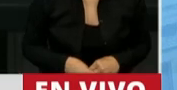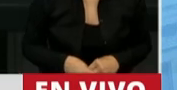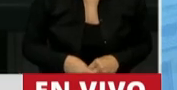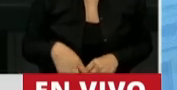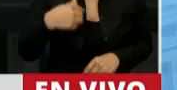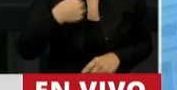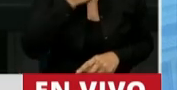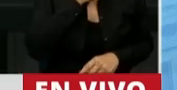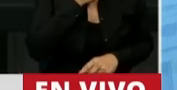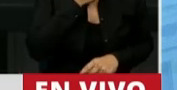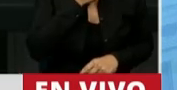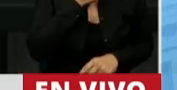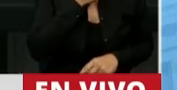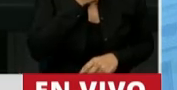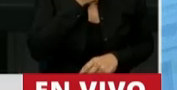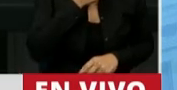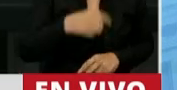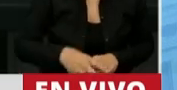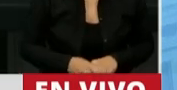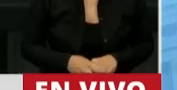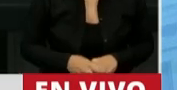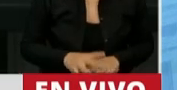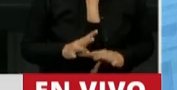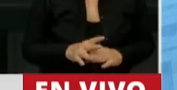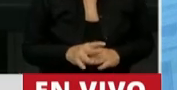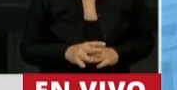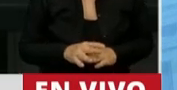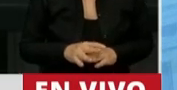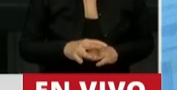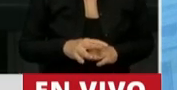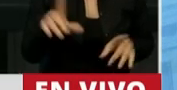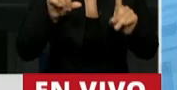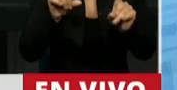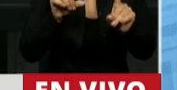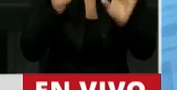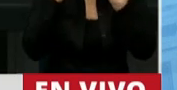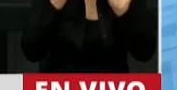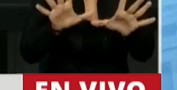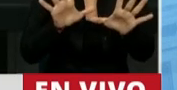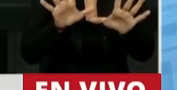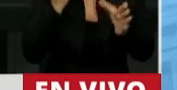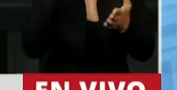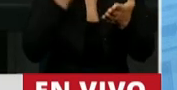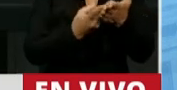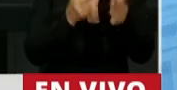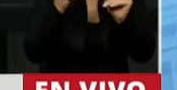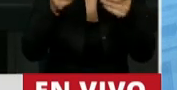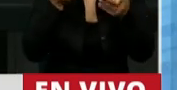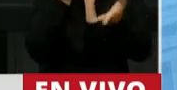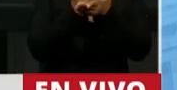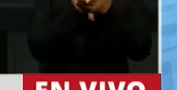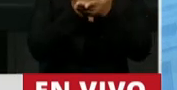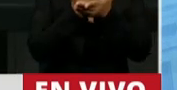Yo quiero no sólo reivindicar y destacar y pedir las sesiones